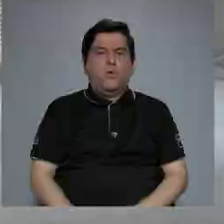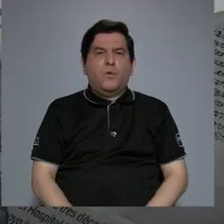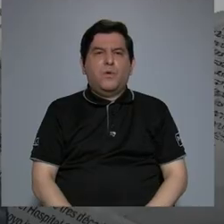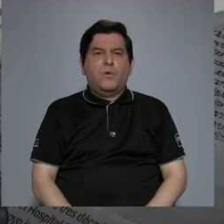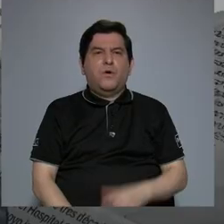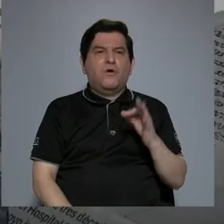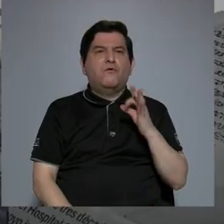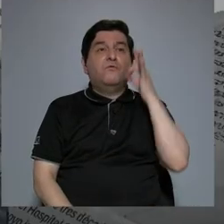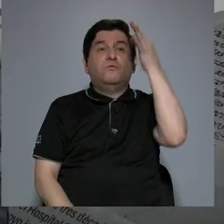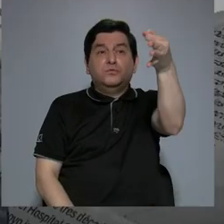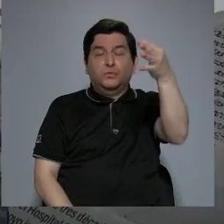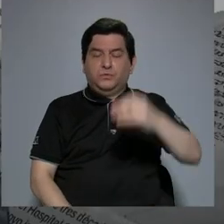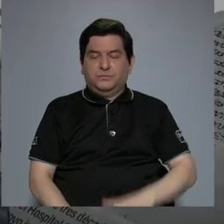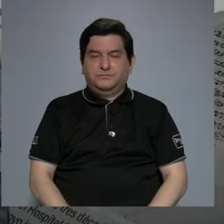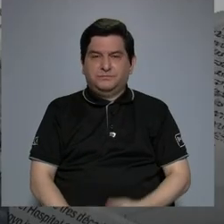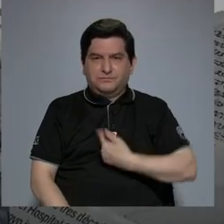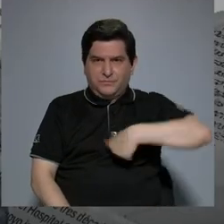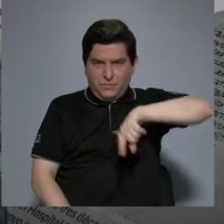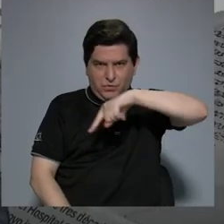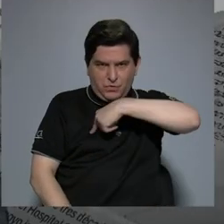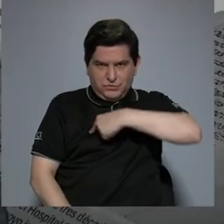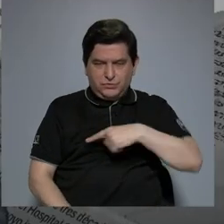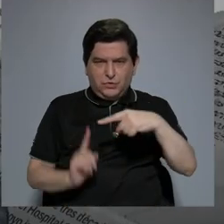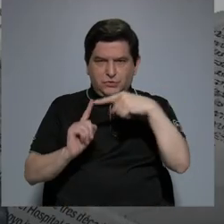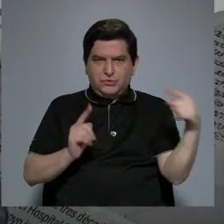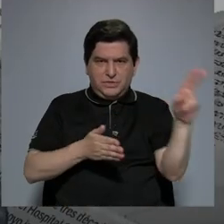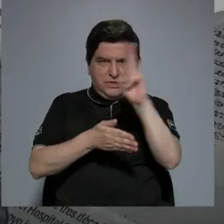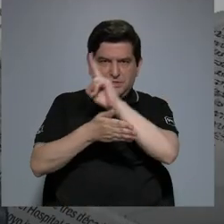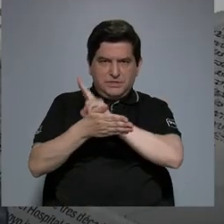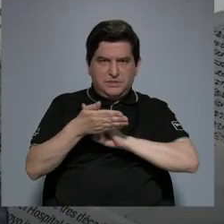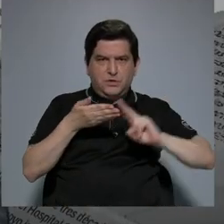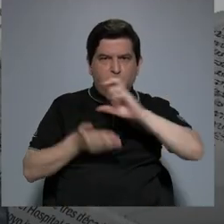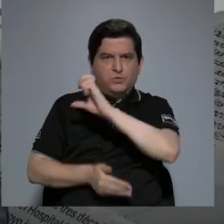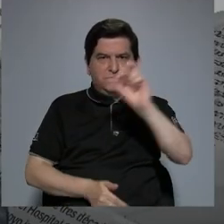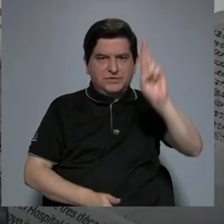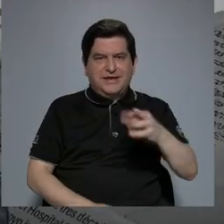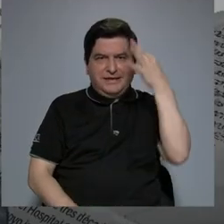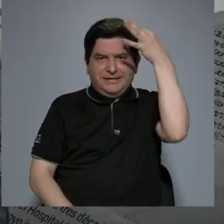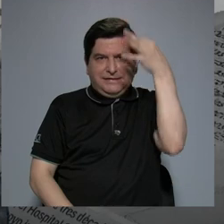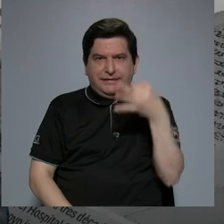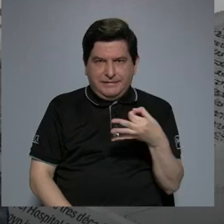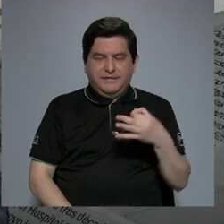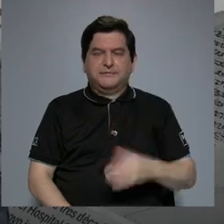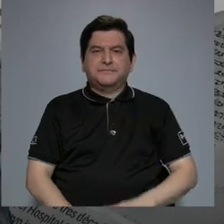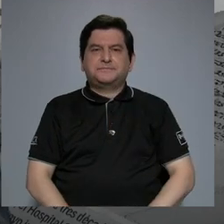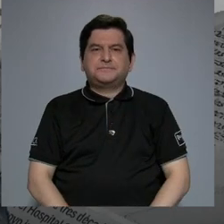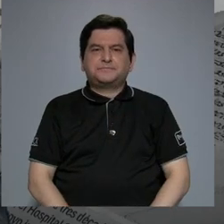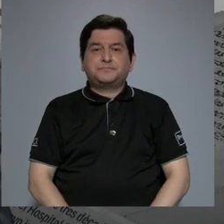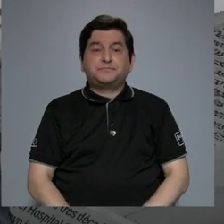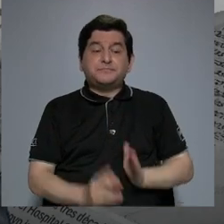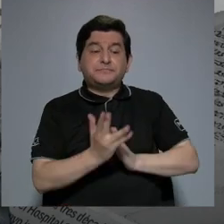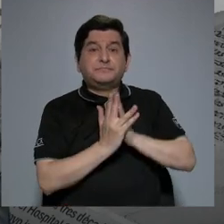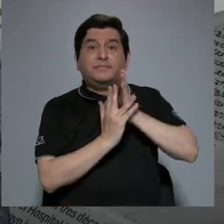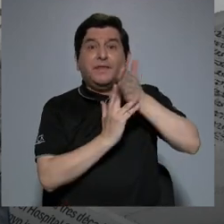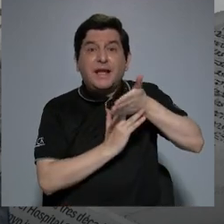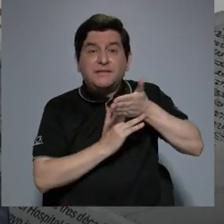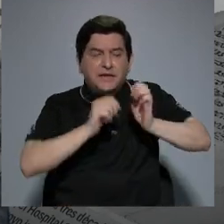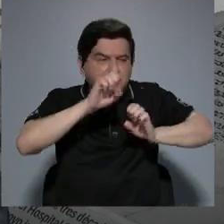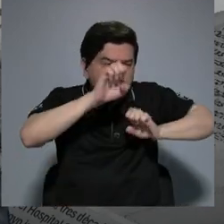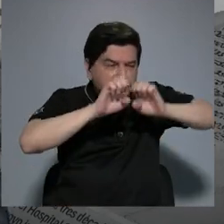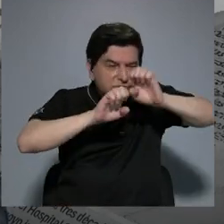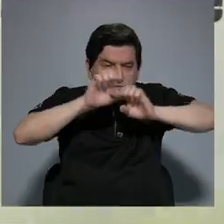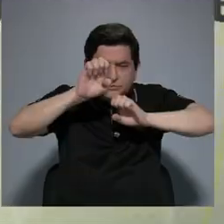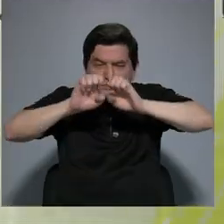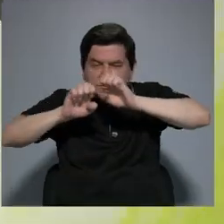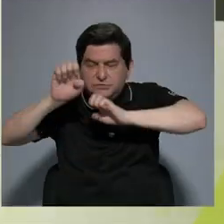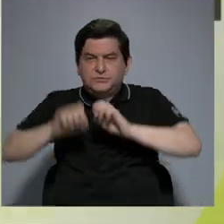plazo. Nosotros, desde la Universidad de Costa Rica, creemos que a través de la evaluación,